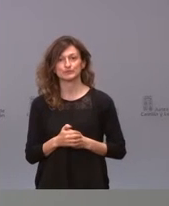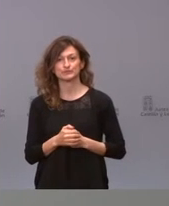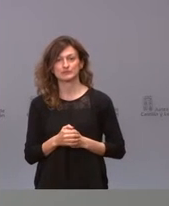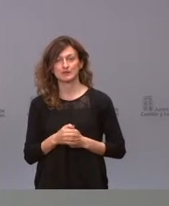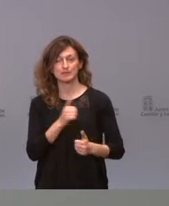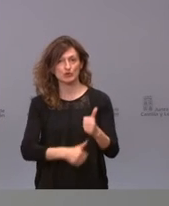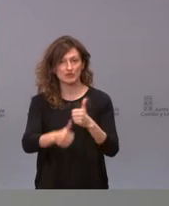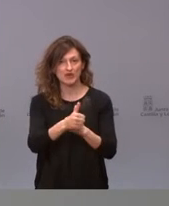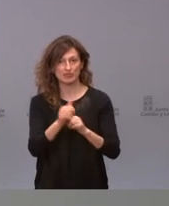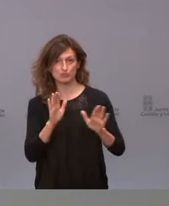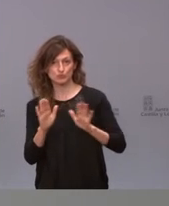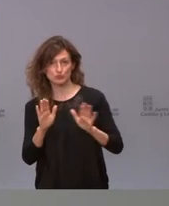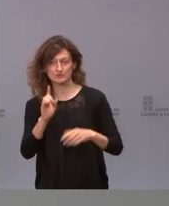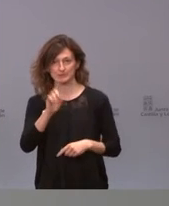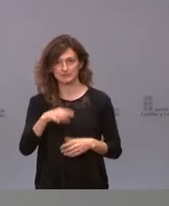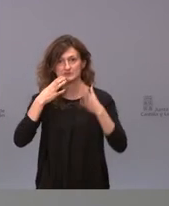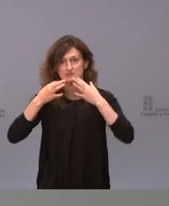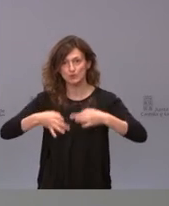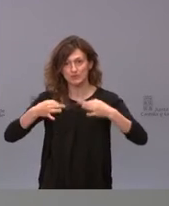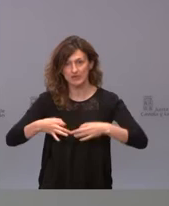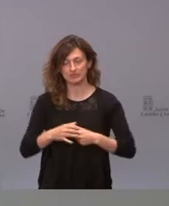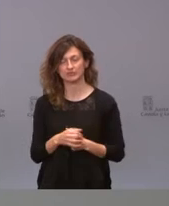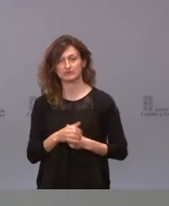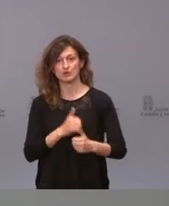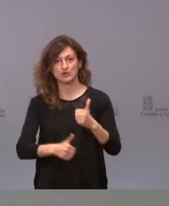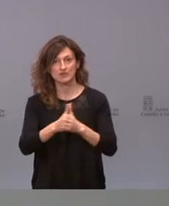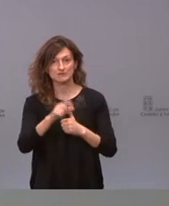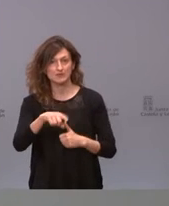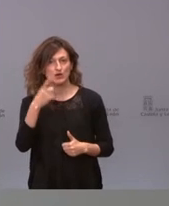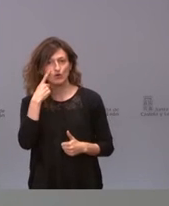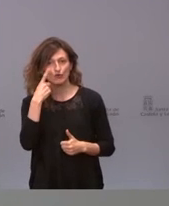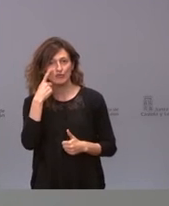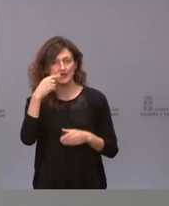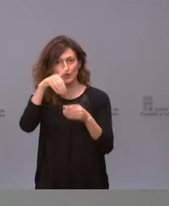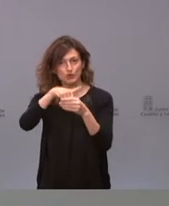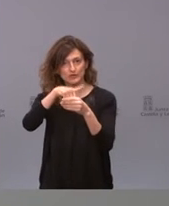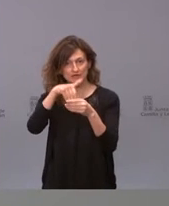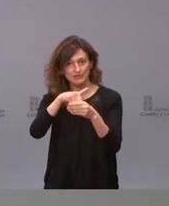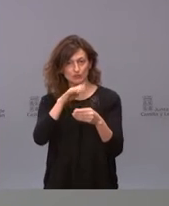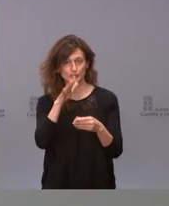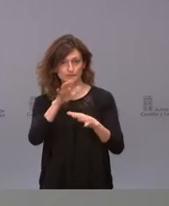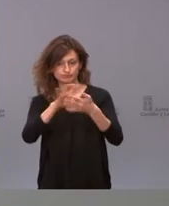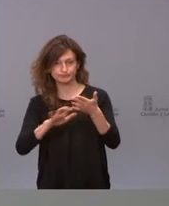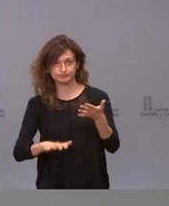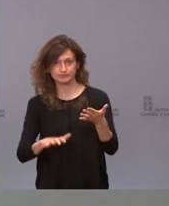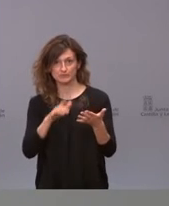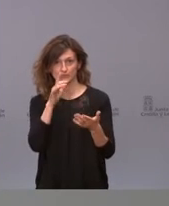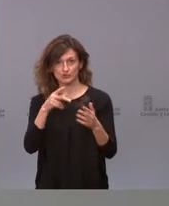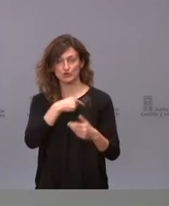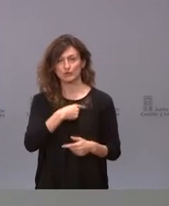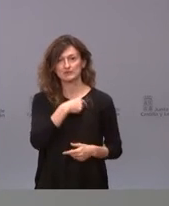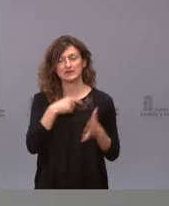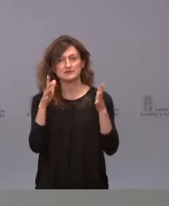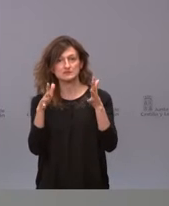primó la prudencia y se primó la seguridad y que era necesario el conocer el contenido de ese informe del Comité